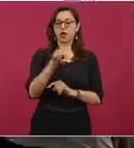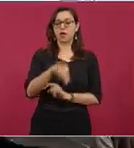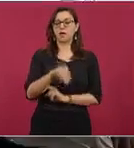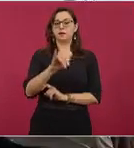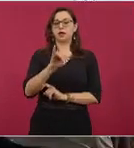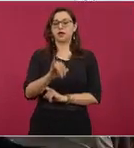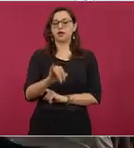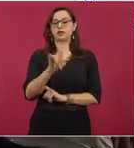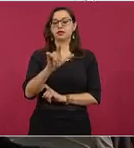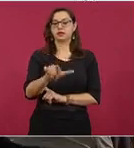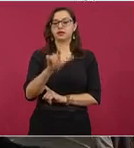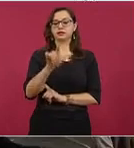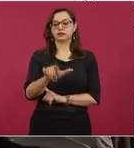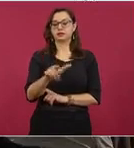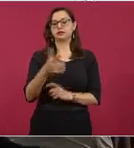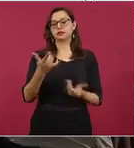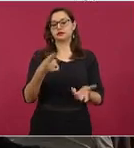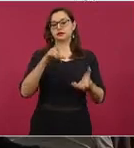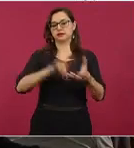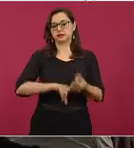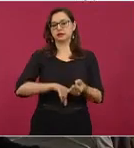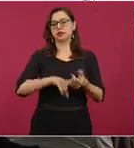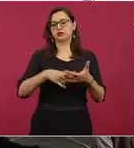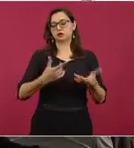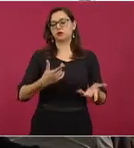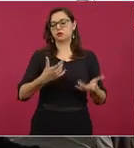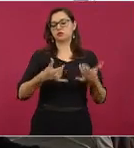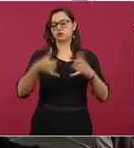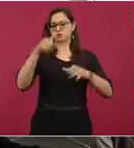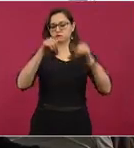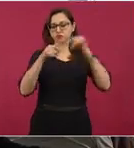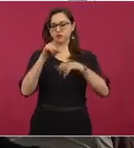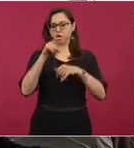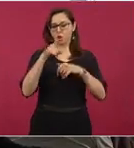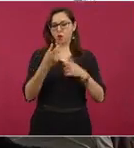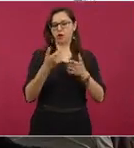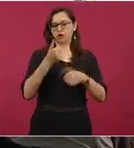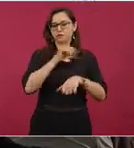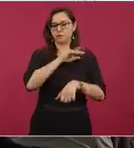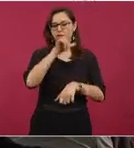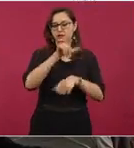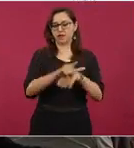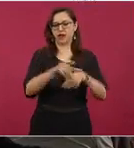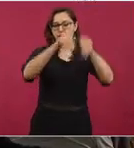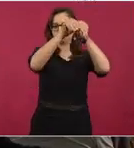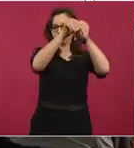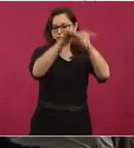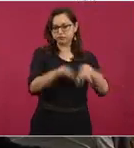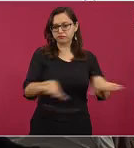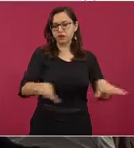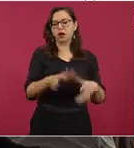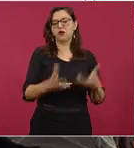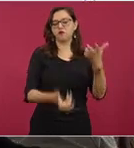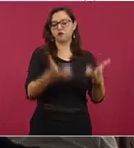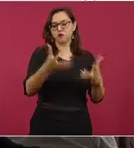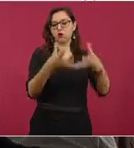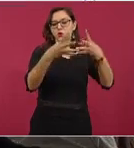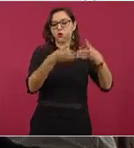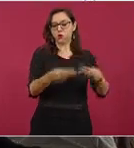el Ibalde para coadyuvar en el combate a este incendio. Adelante, por favor.